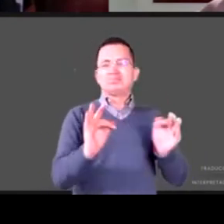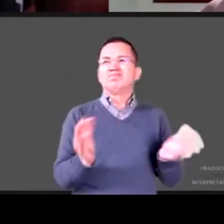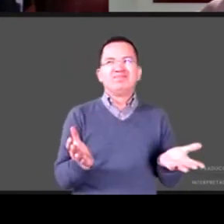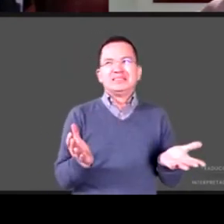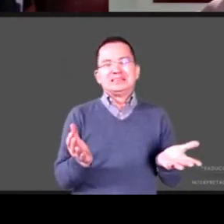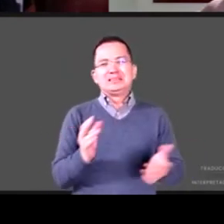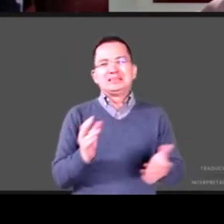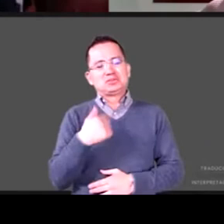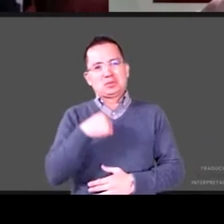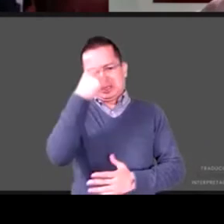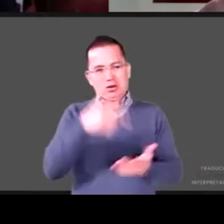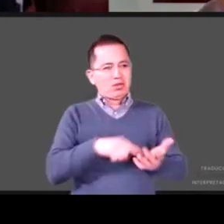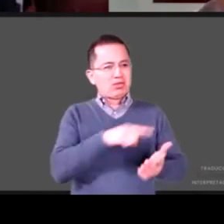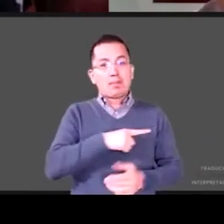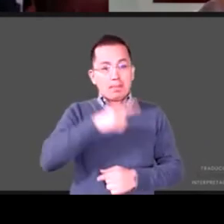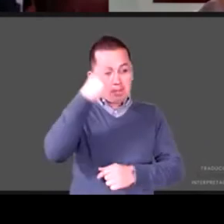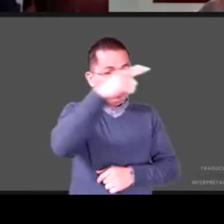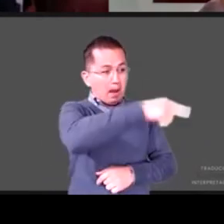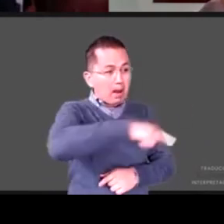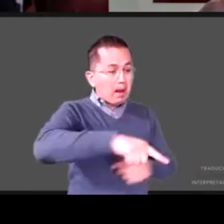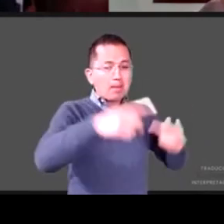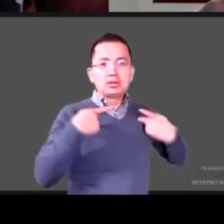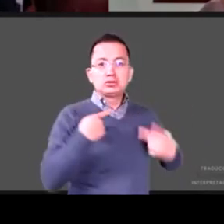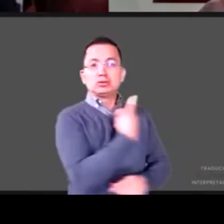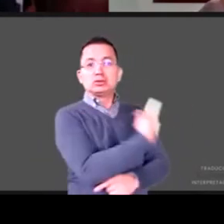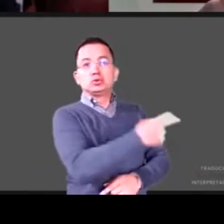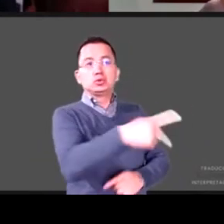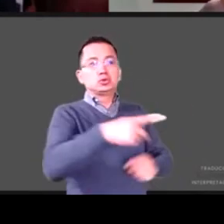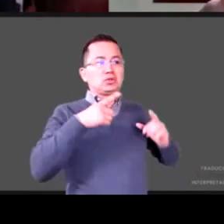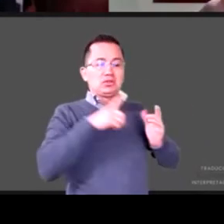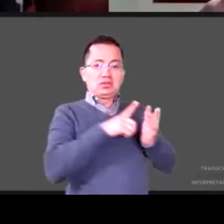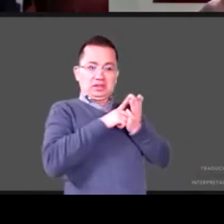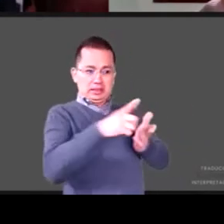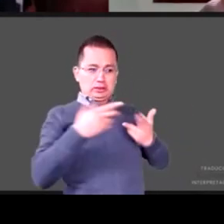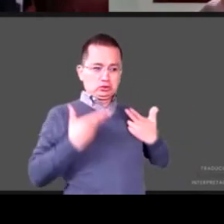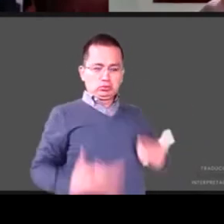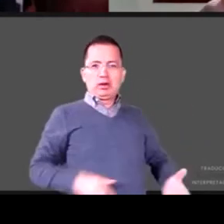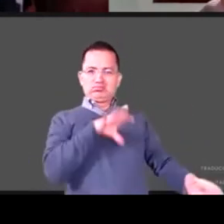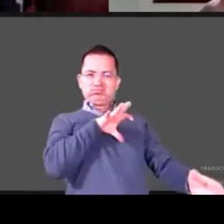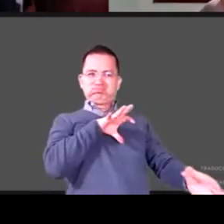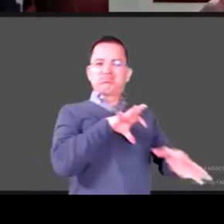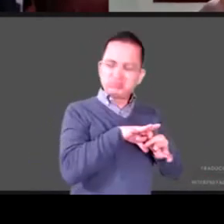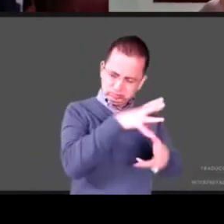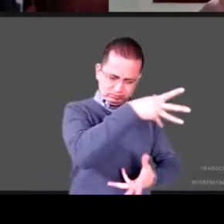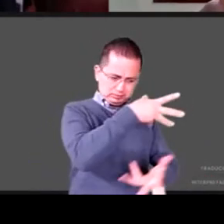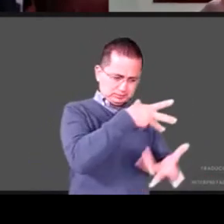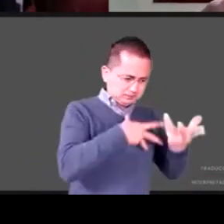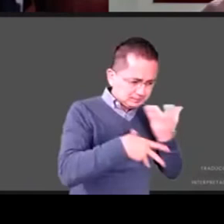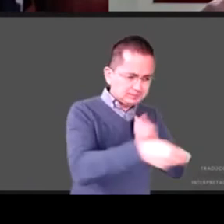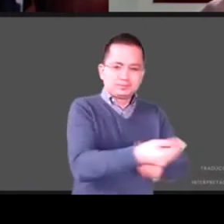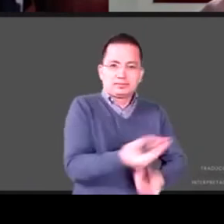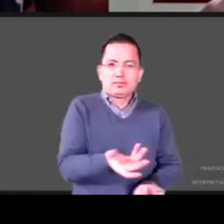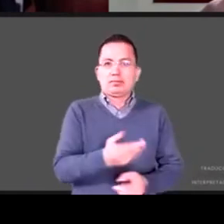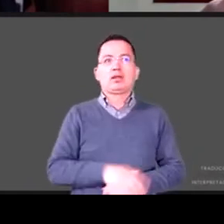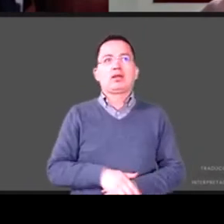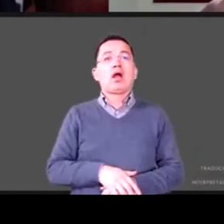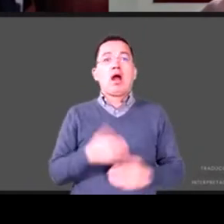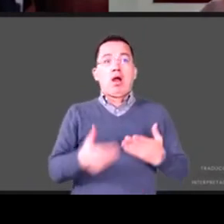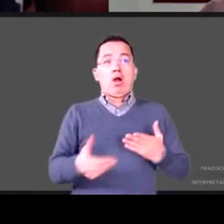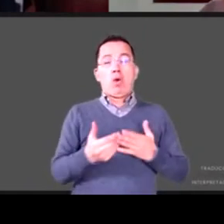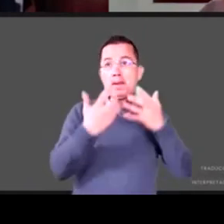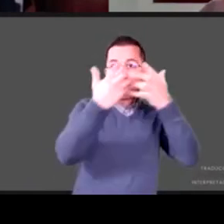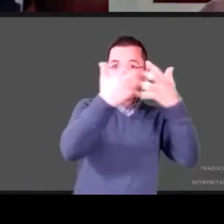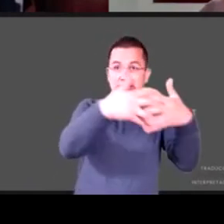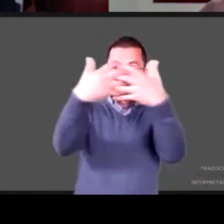hoy estamos ante la realidad que los poco empleo las pocas empresas grandes tienen que ser mucho más solidarias